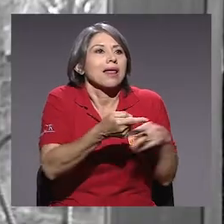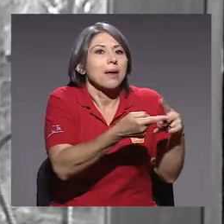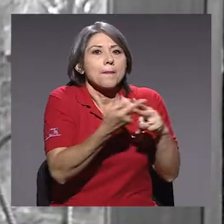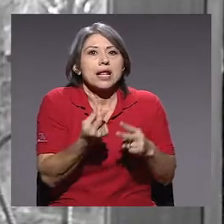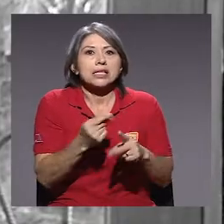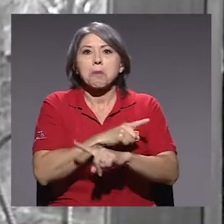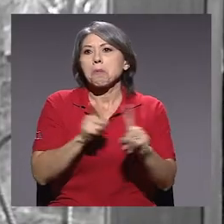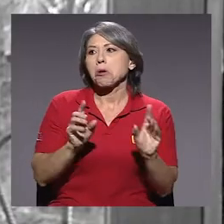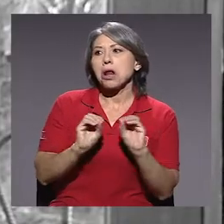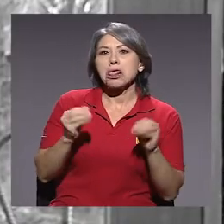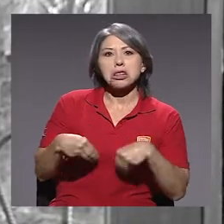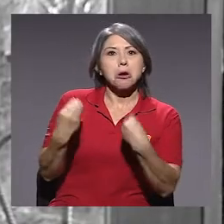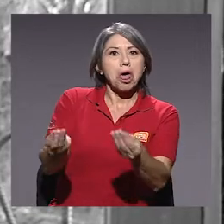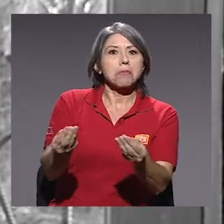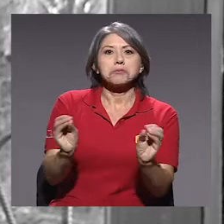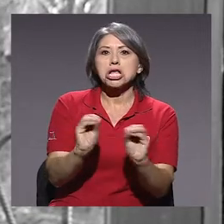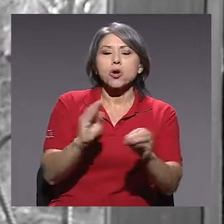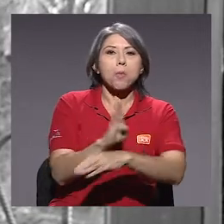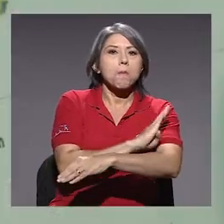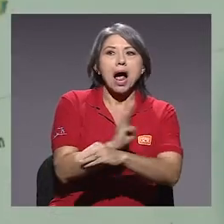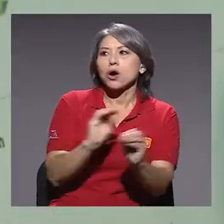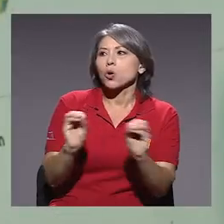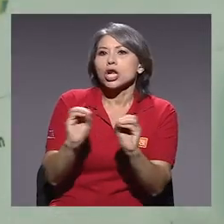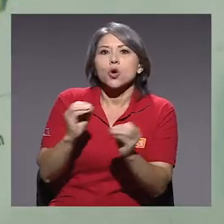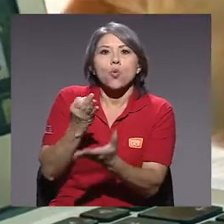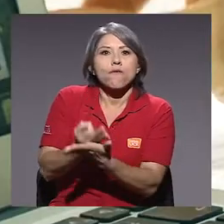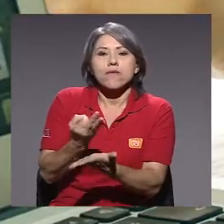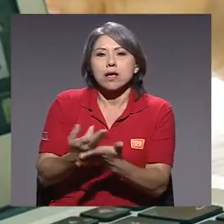y nadie te lo da, ningún banco ni ningún fondo.